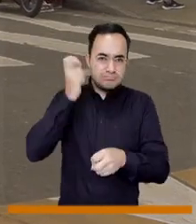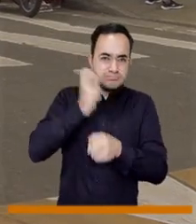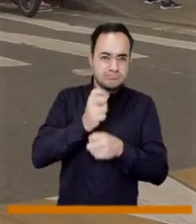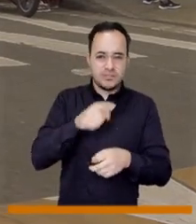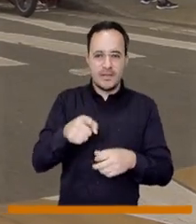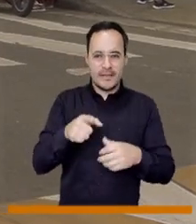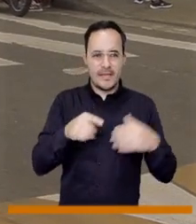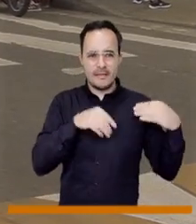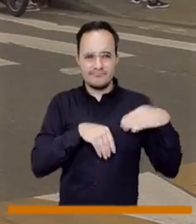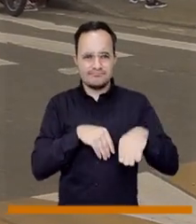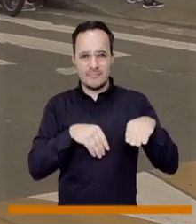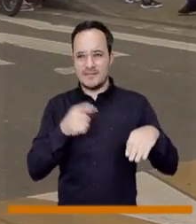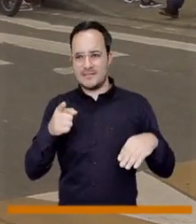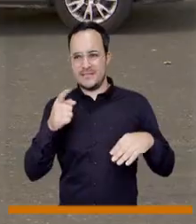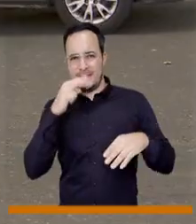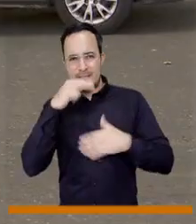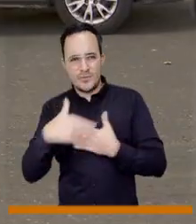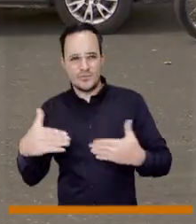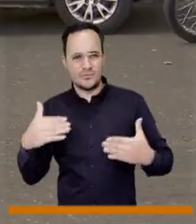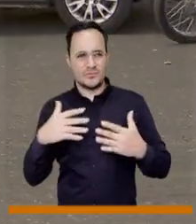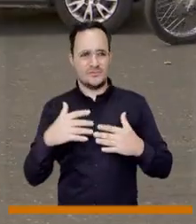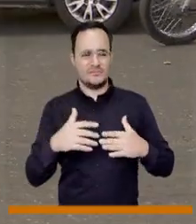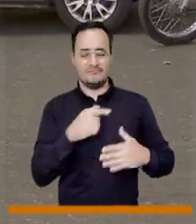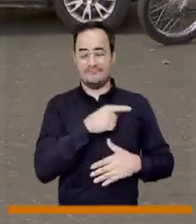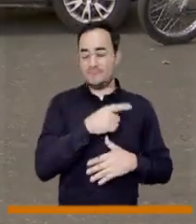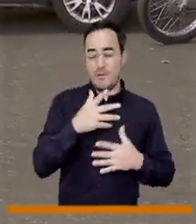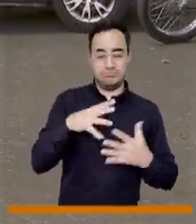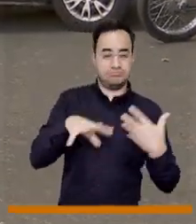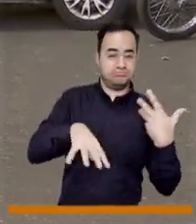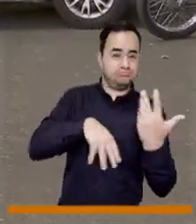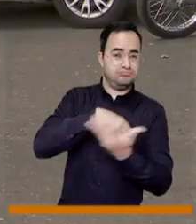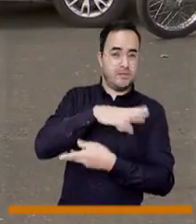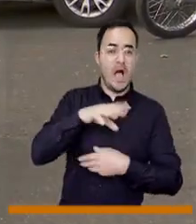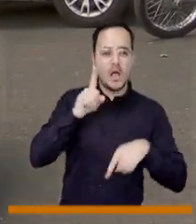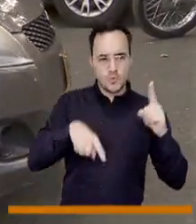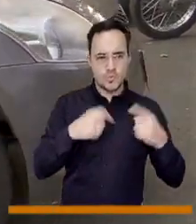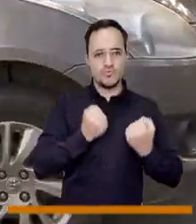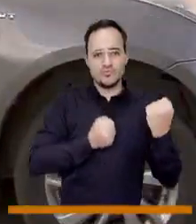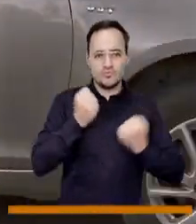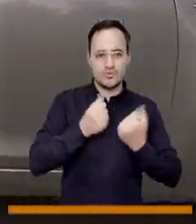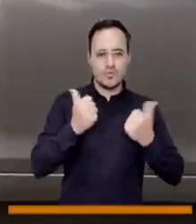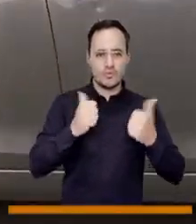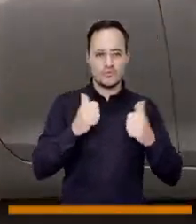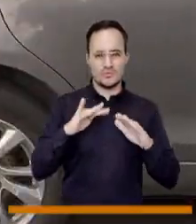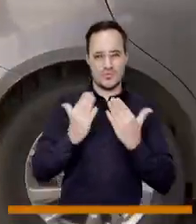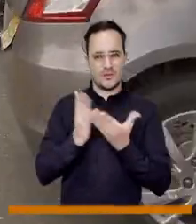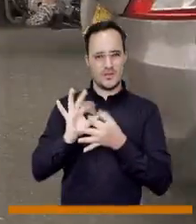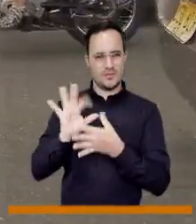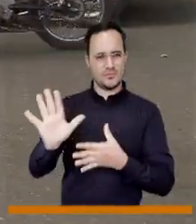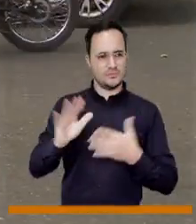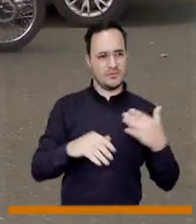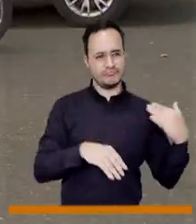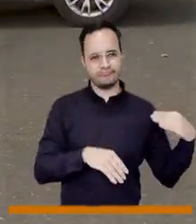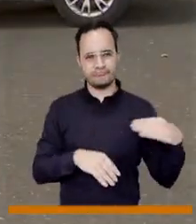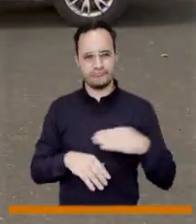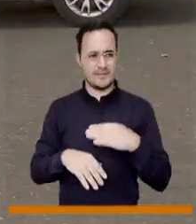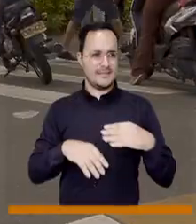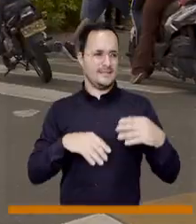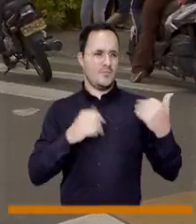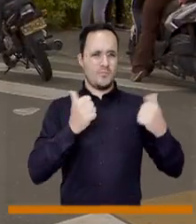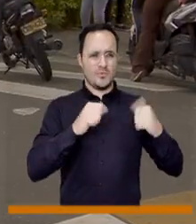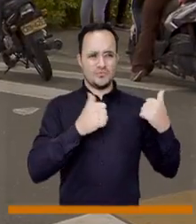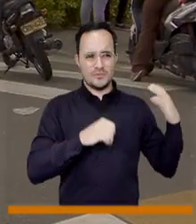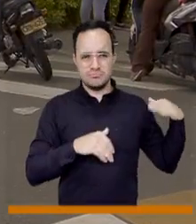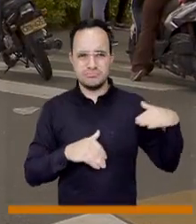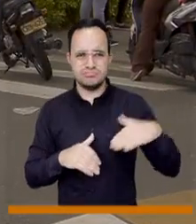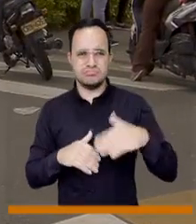accidente y los buses son pitando. También llegan los buses escolares, porque también llegan los estudiantes en buses escolares.